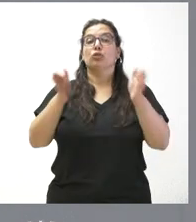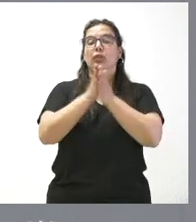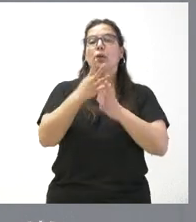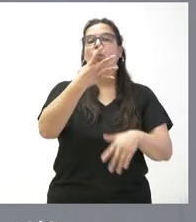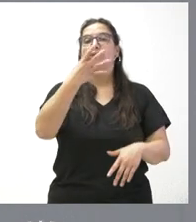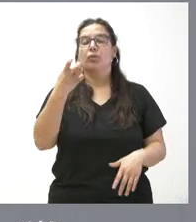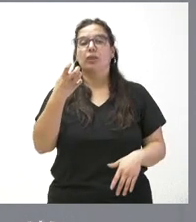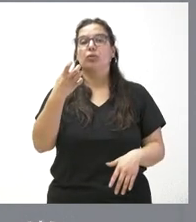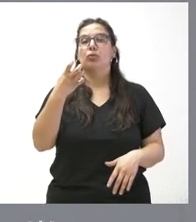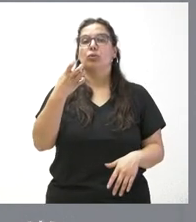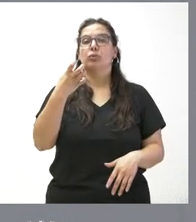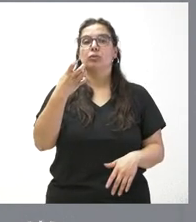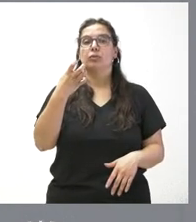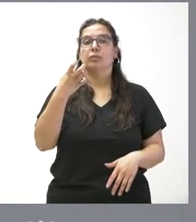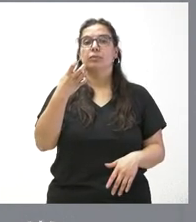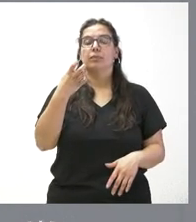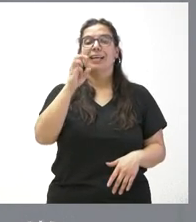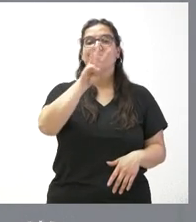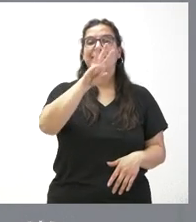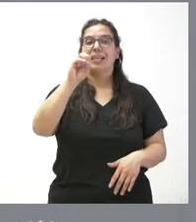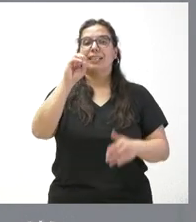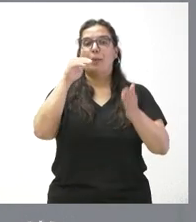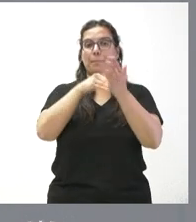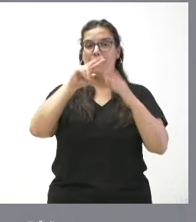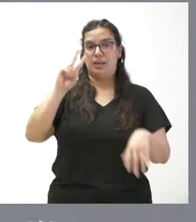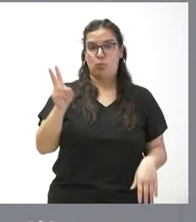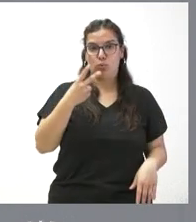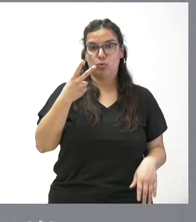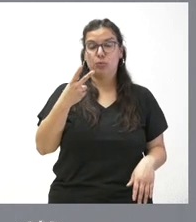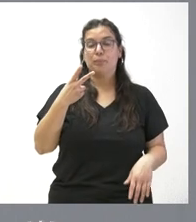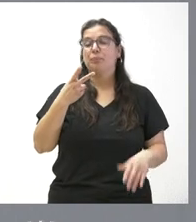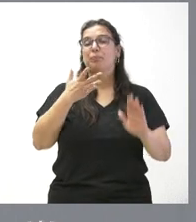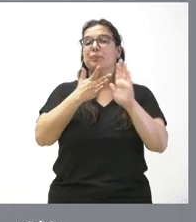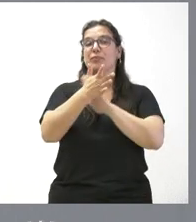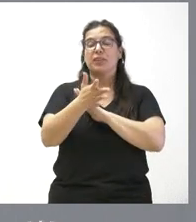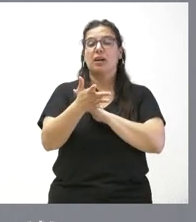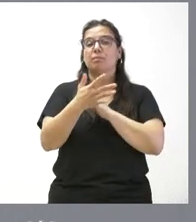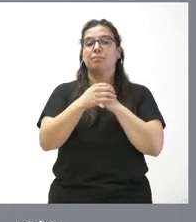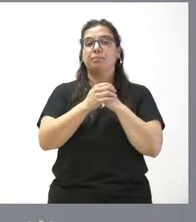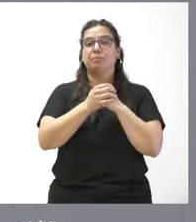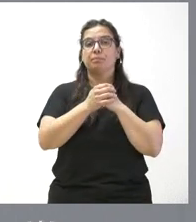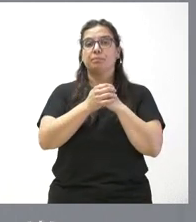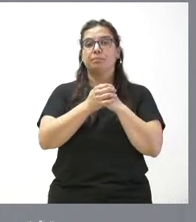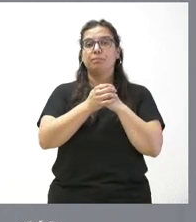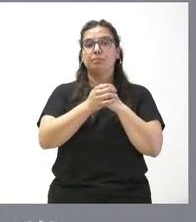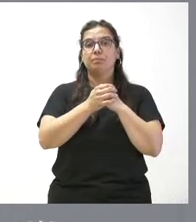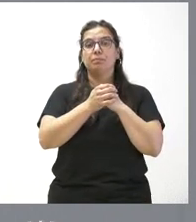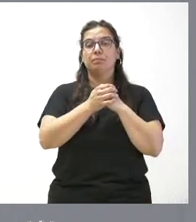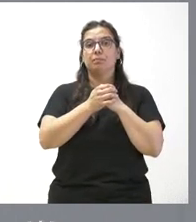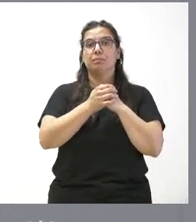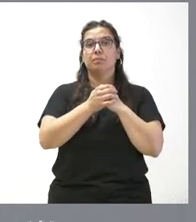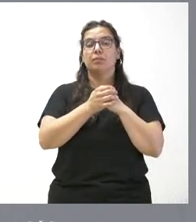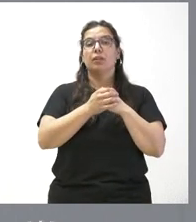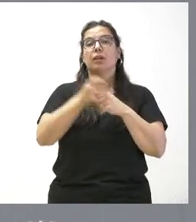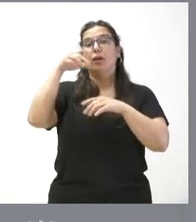430.000 euros. Estamos hablando de Torres Andino